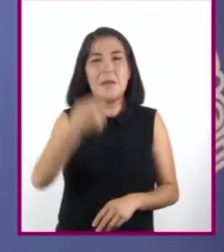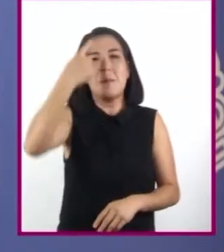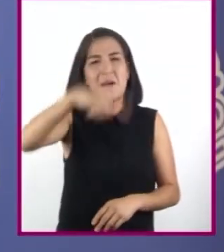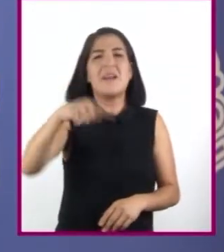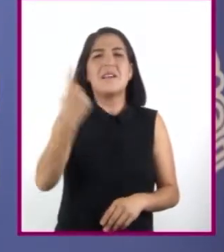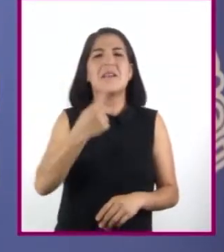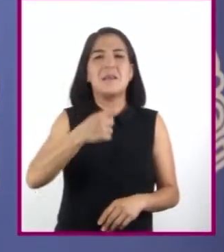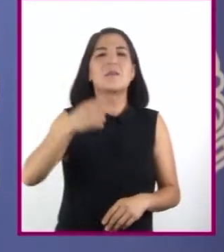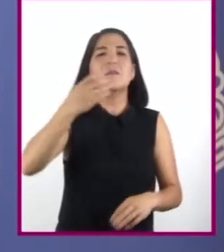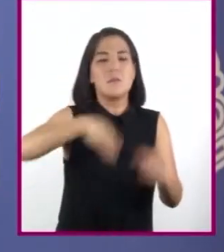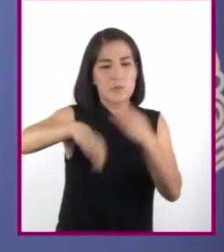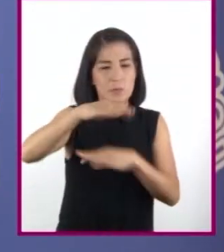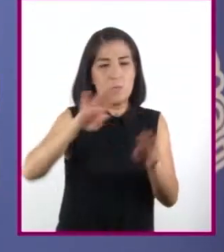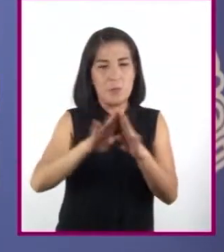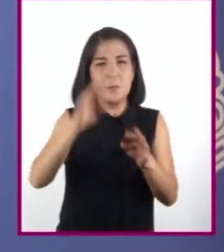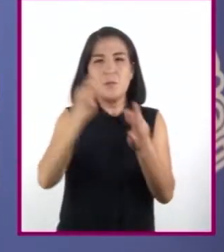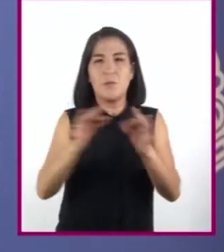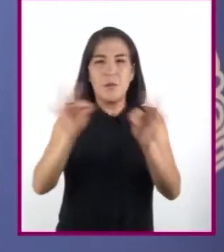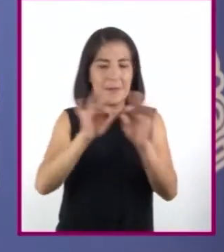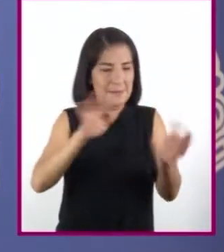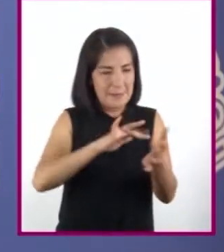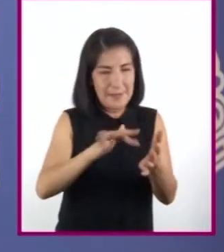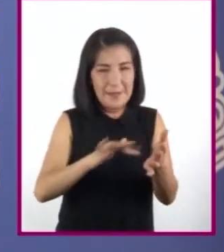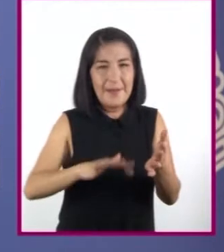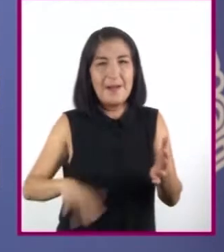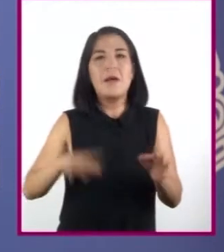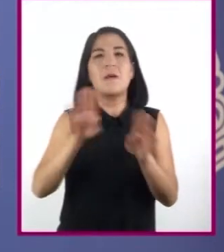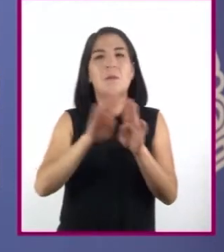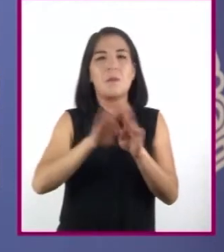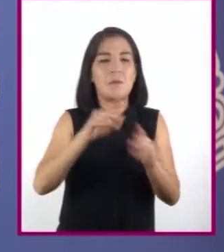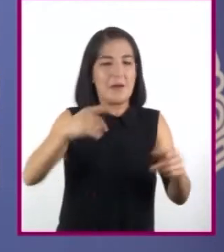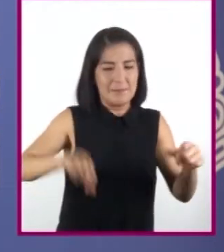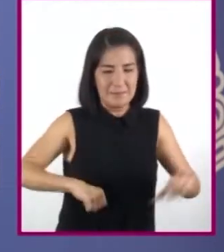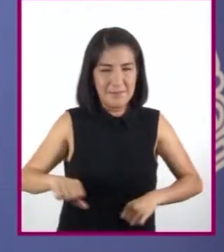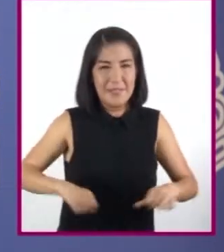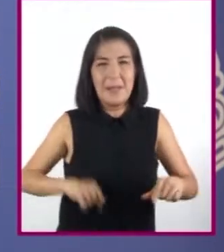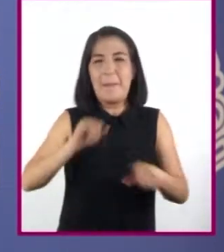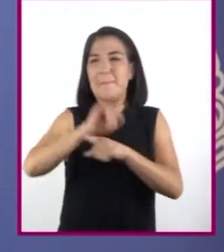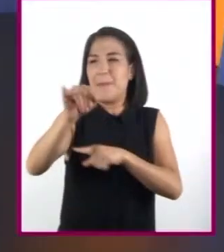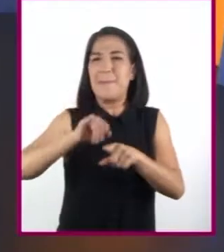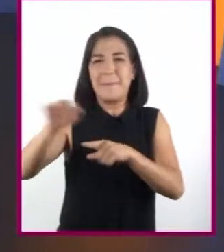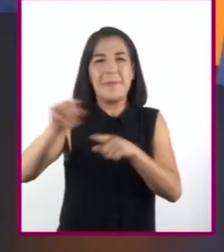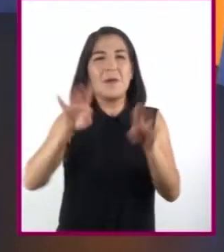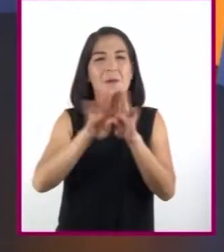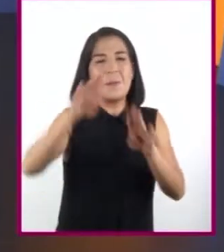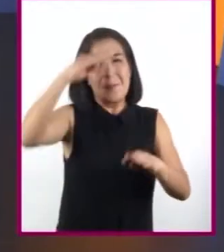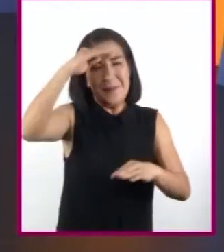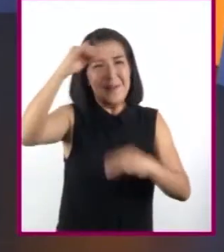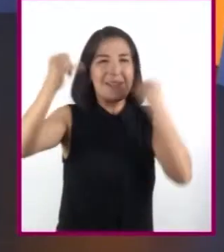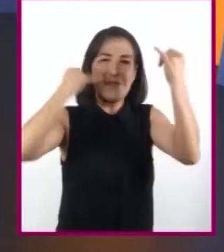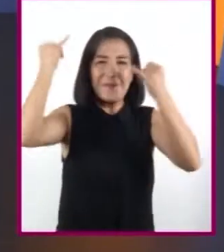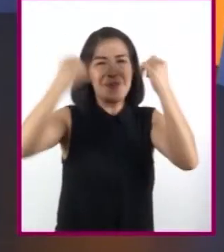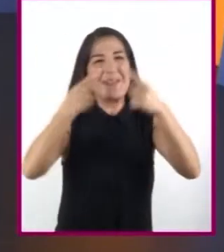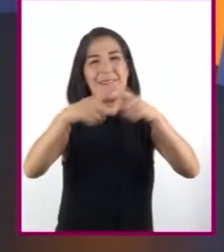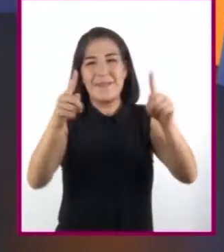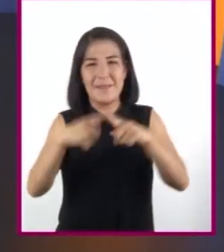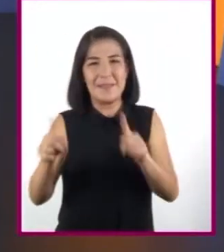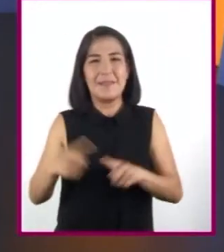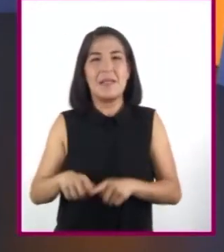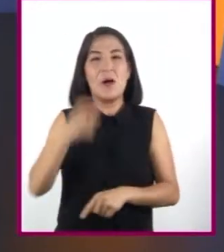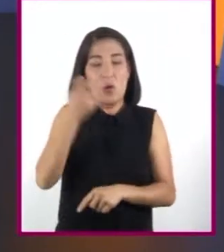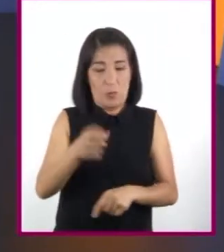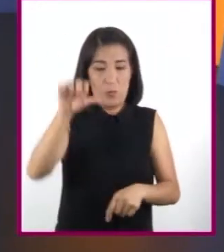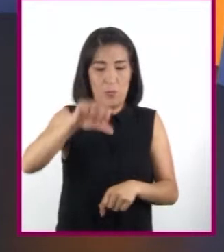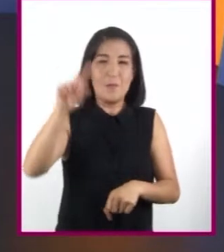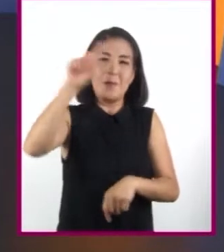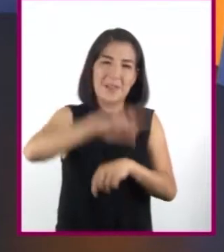dedicada precisamente a la lectura, una actividad que nos transporta a diferentes lugares y momentos. El programa de hoy se titula